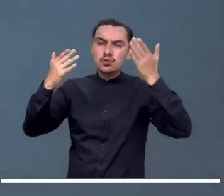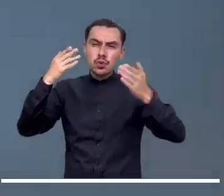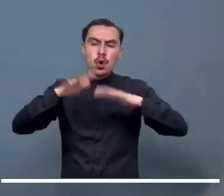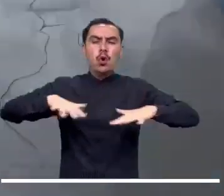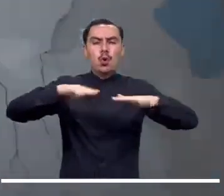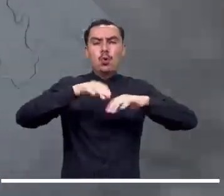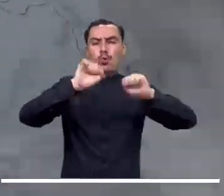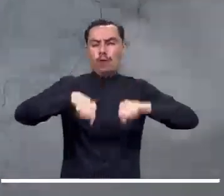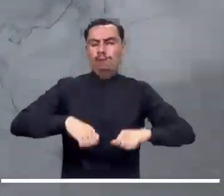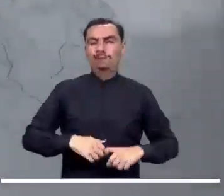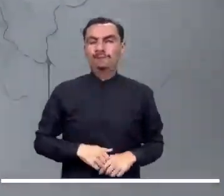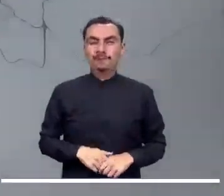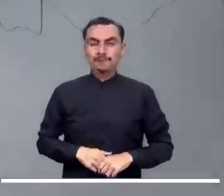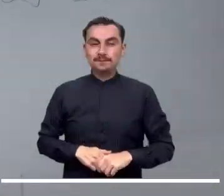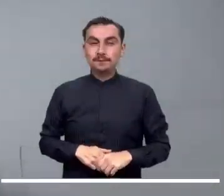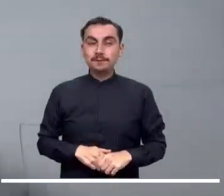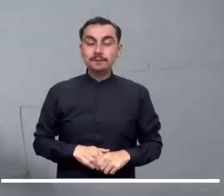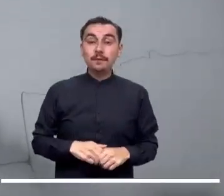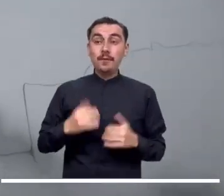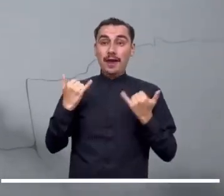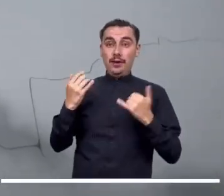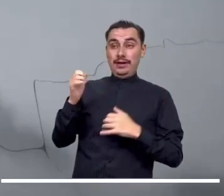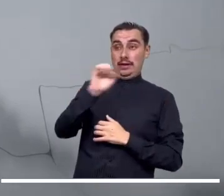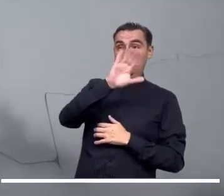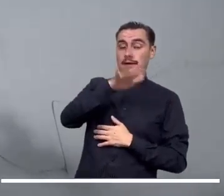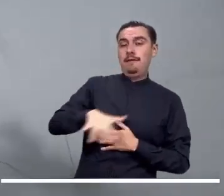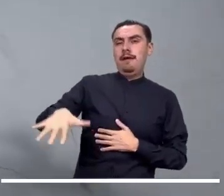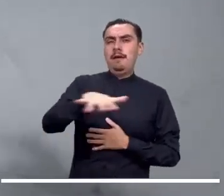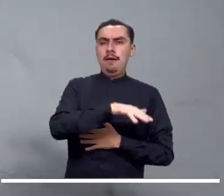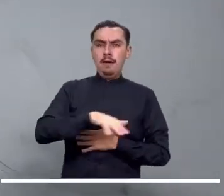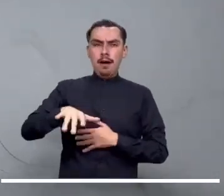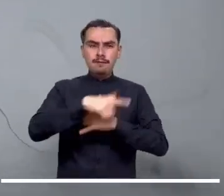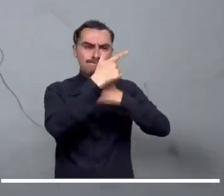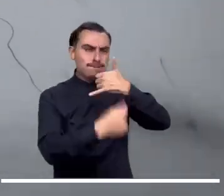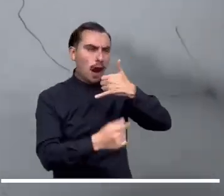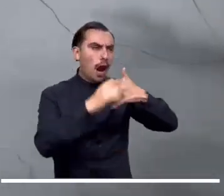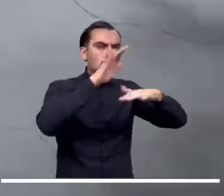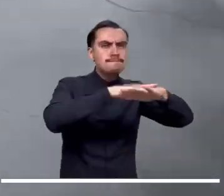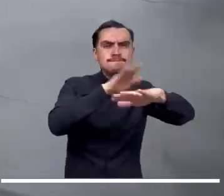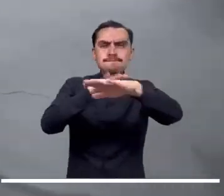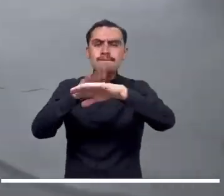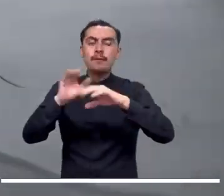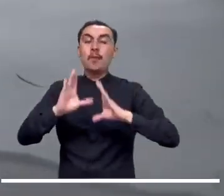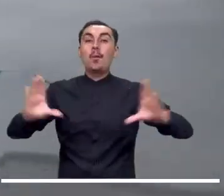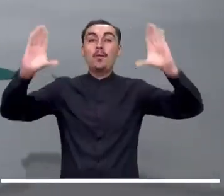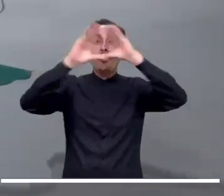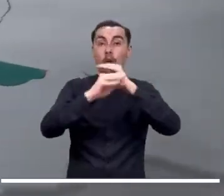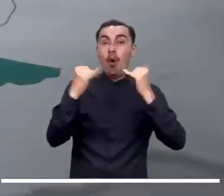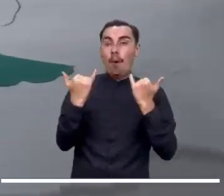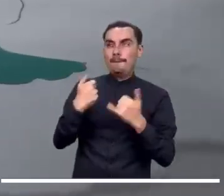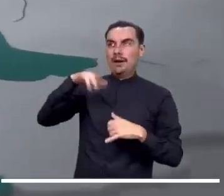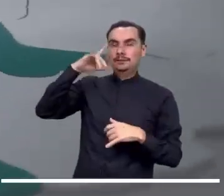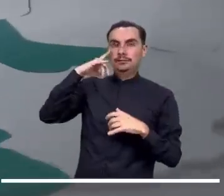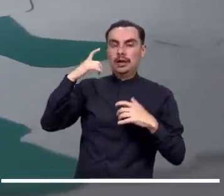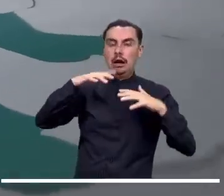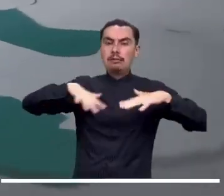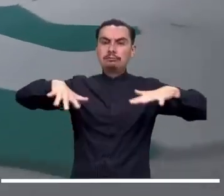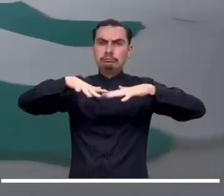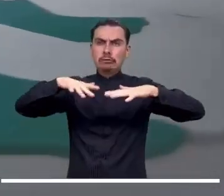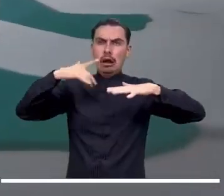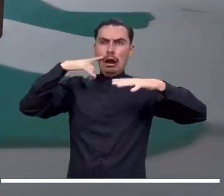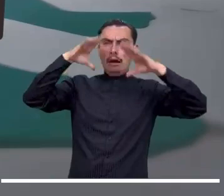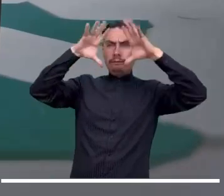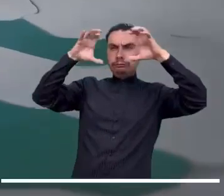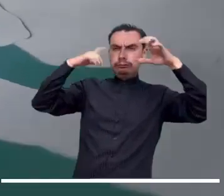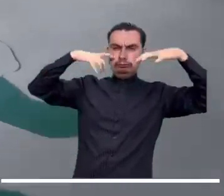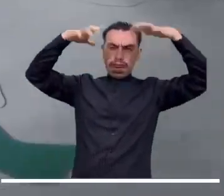las islas. Al occidente del país, el litoral pacífico anochece con cielo parcialmente encapotado. El cual desencadenará